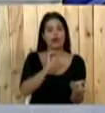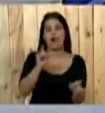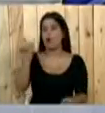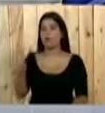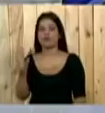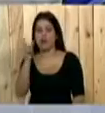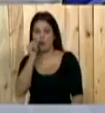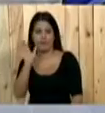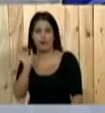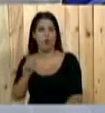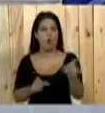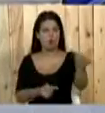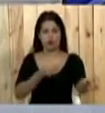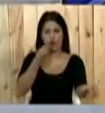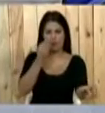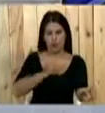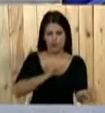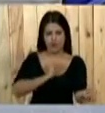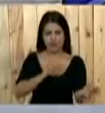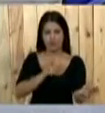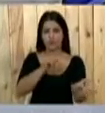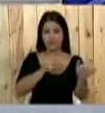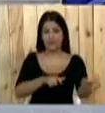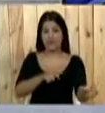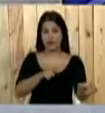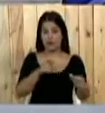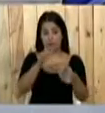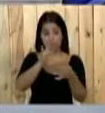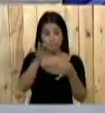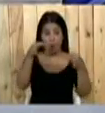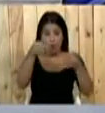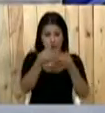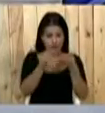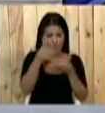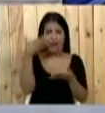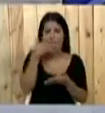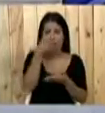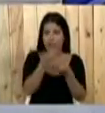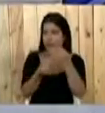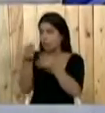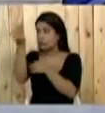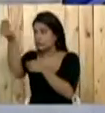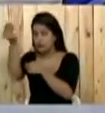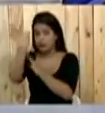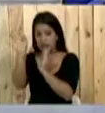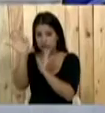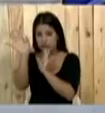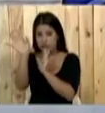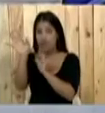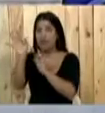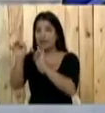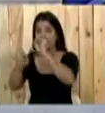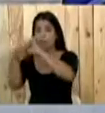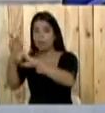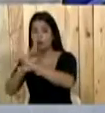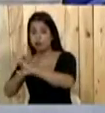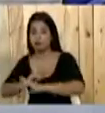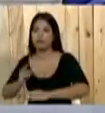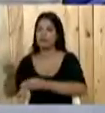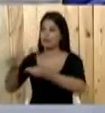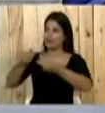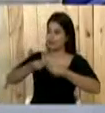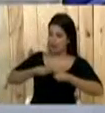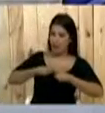joven, atendido, que entregó el papelito. Y después, como la revolución, a través de sus misiones y grandes